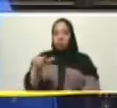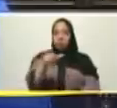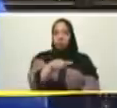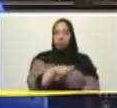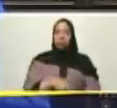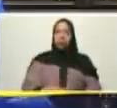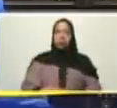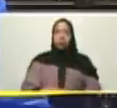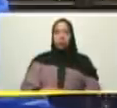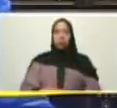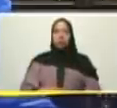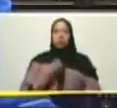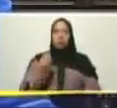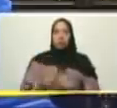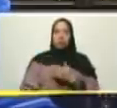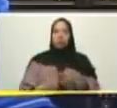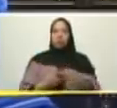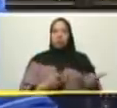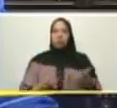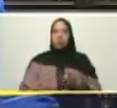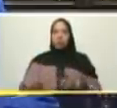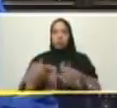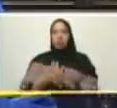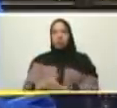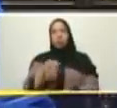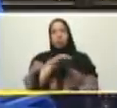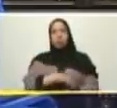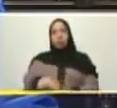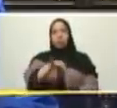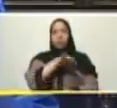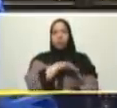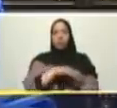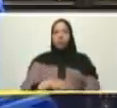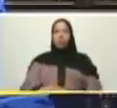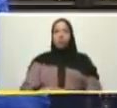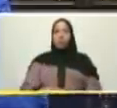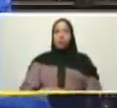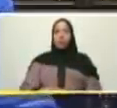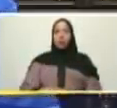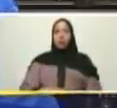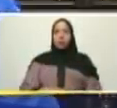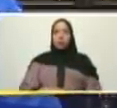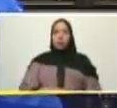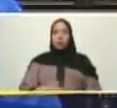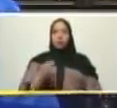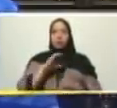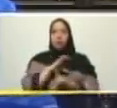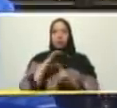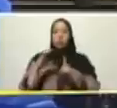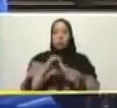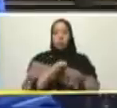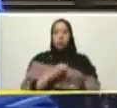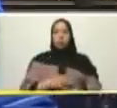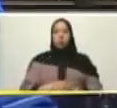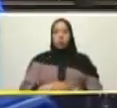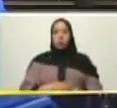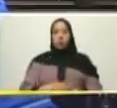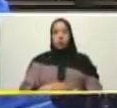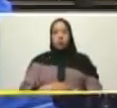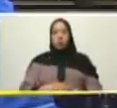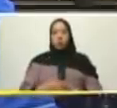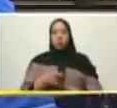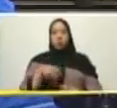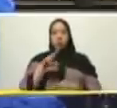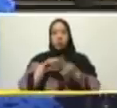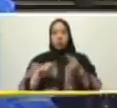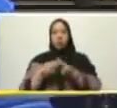garantizados hablamos del socialismo en lo espiritual en lo moral en lo cultural un urbanismo de